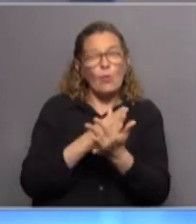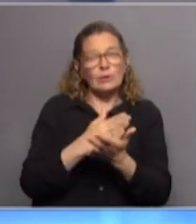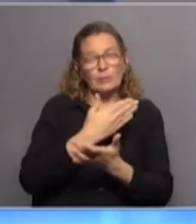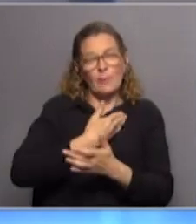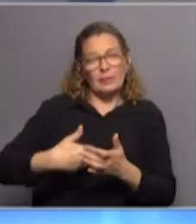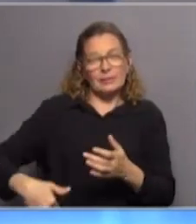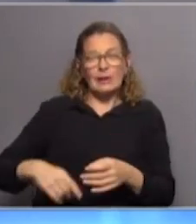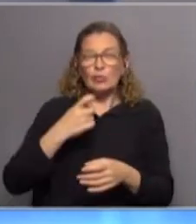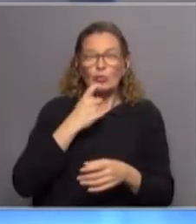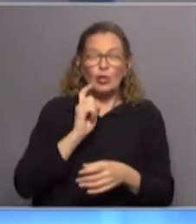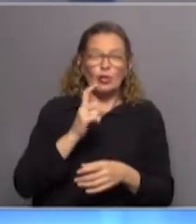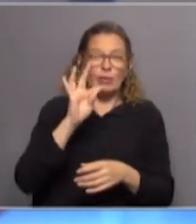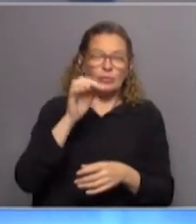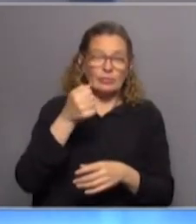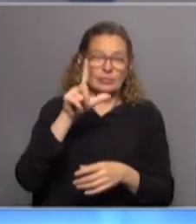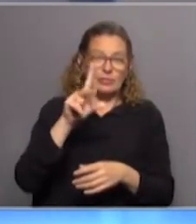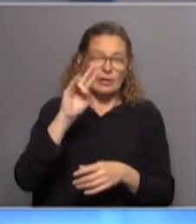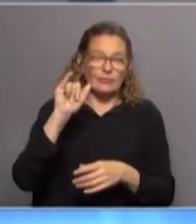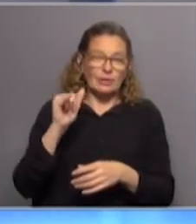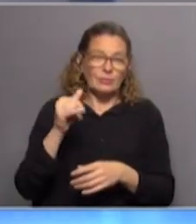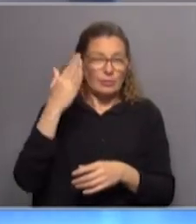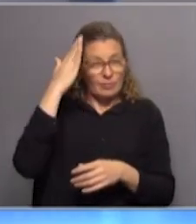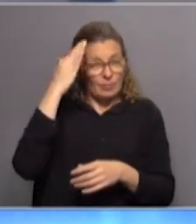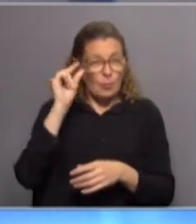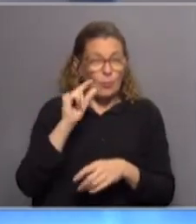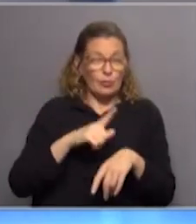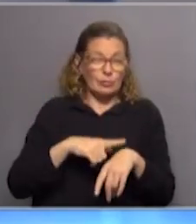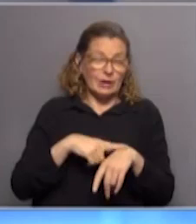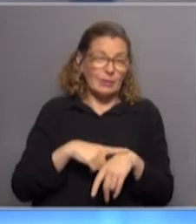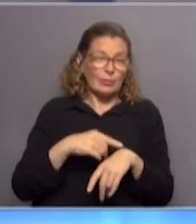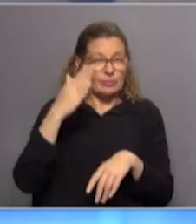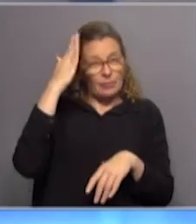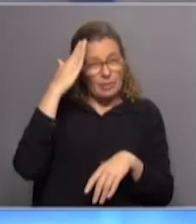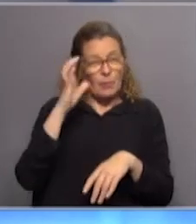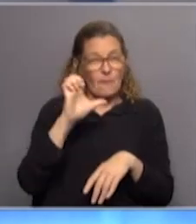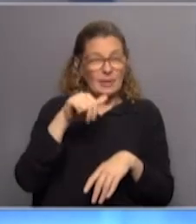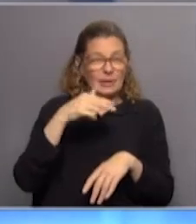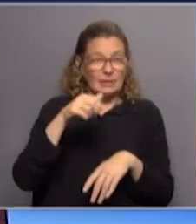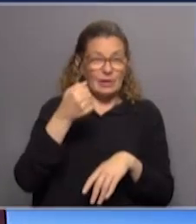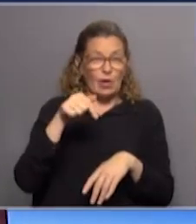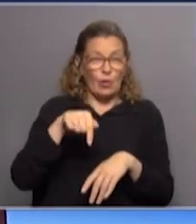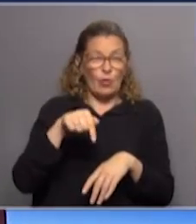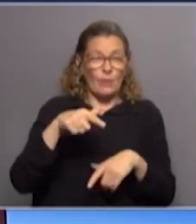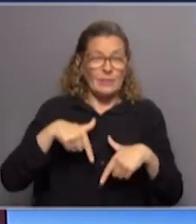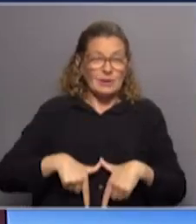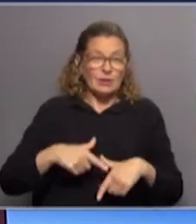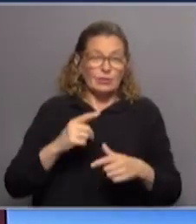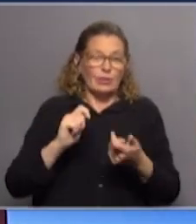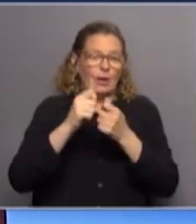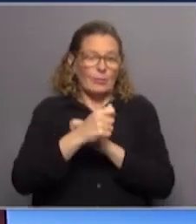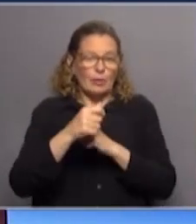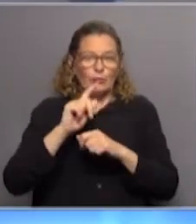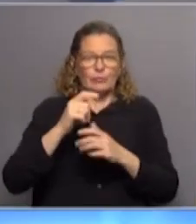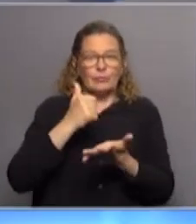presidencial Colorado, Ernesto Talvi, pero todos sabemos lo que pasó en poco tiempo. Peña, Adrián Peña a su relevo, hoy es ministro, no está en el Parlamento. Entonces,